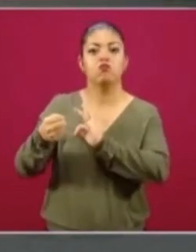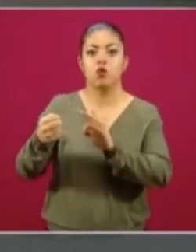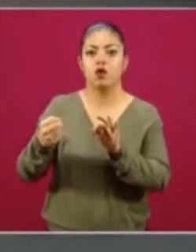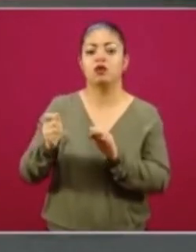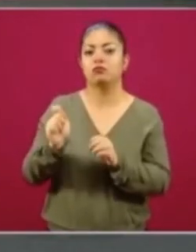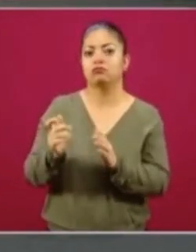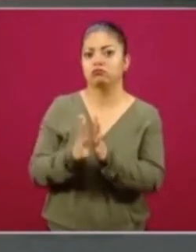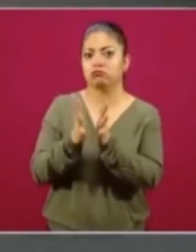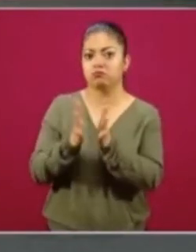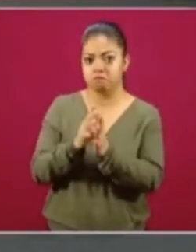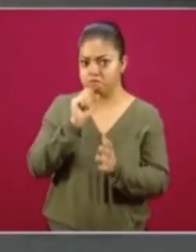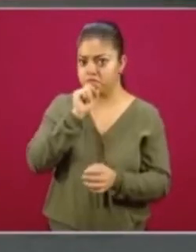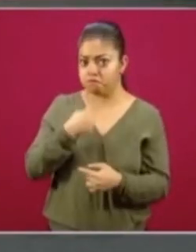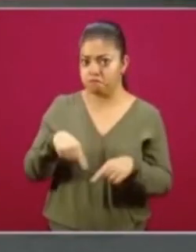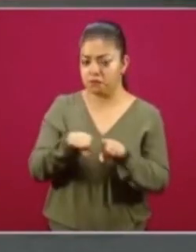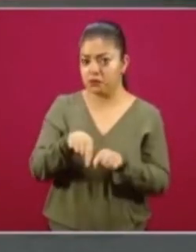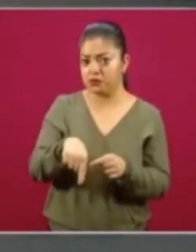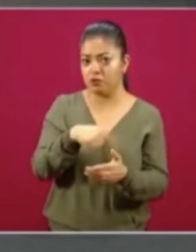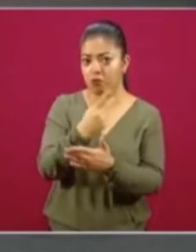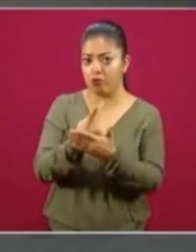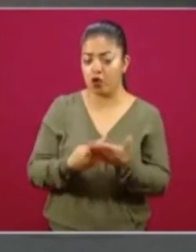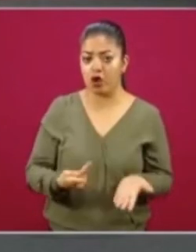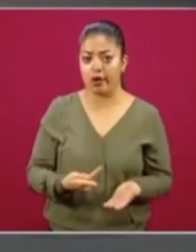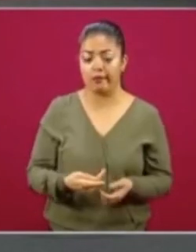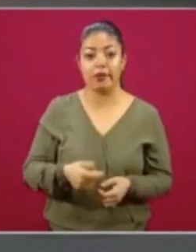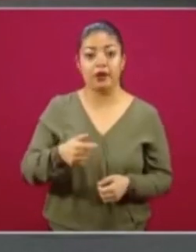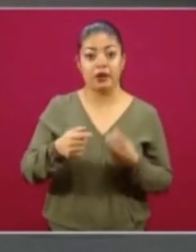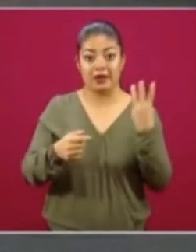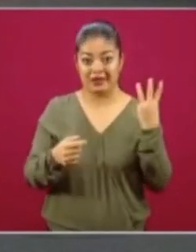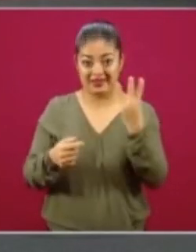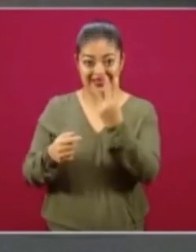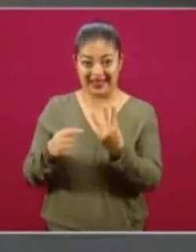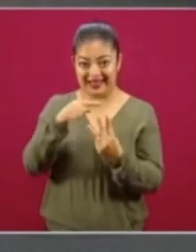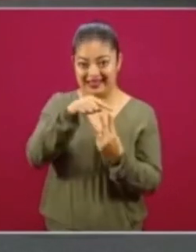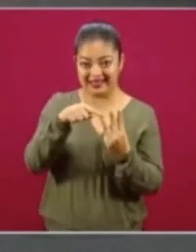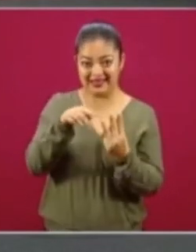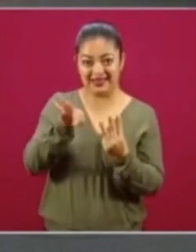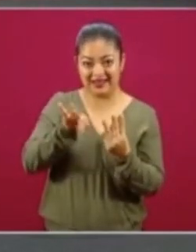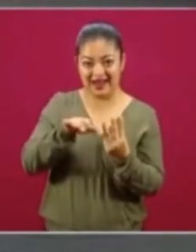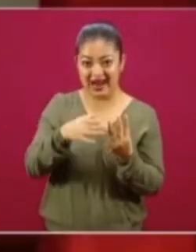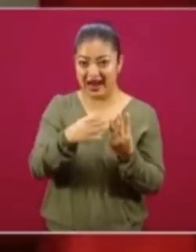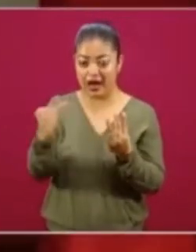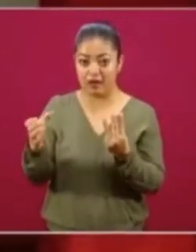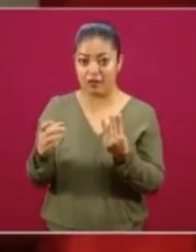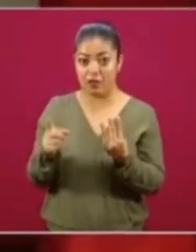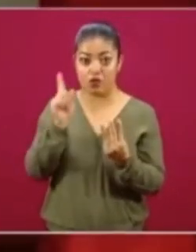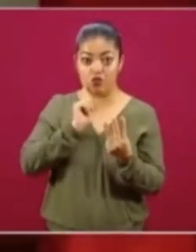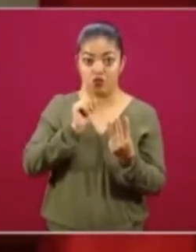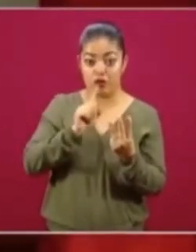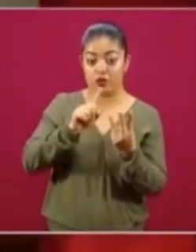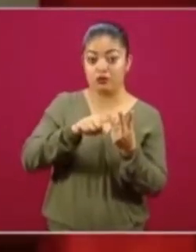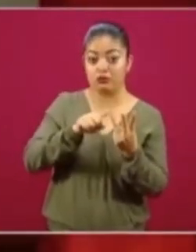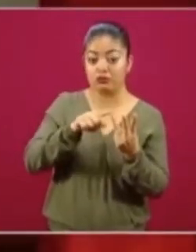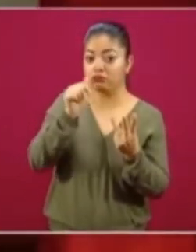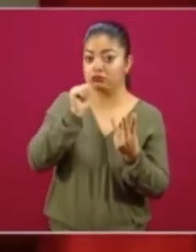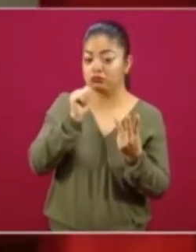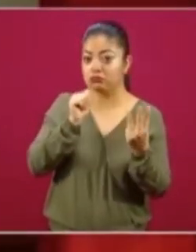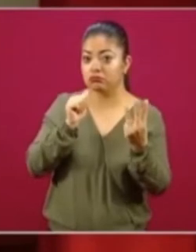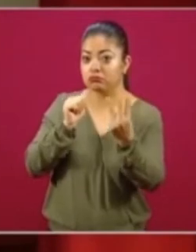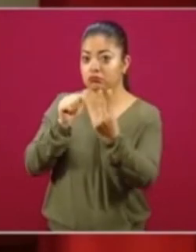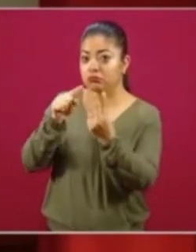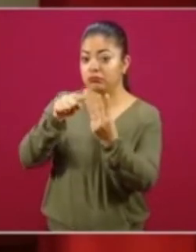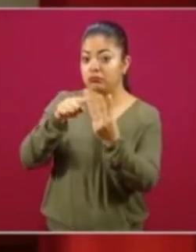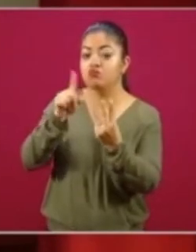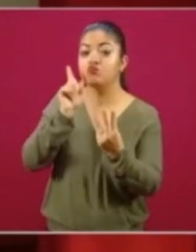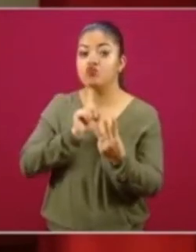el programa Sembrando Vida. De cada tres sembradores, una participante es mujer, y eso es muy importante